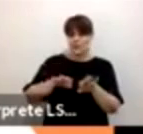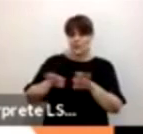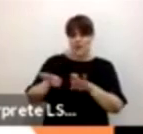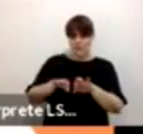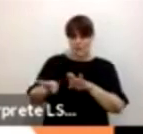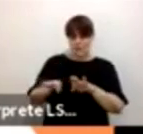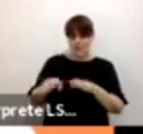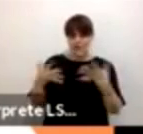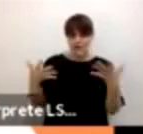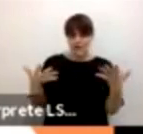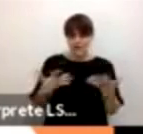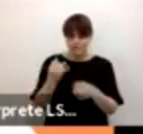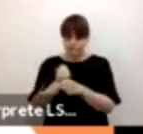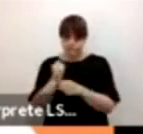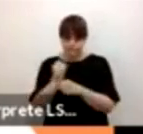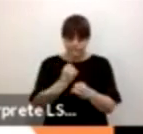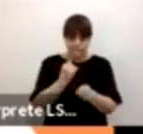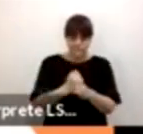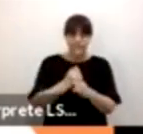México y en Hispanoamérica.